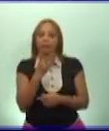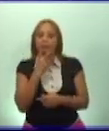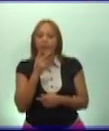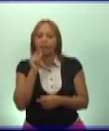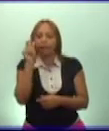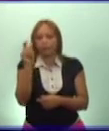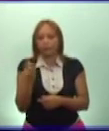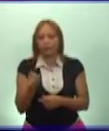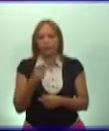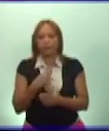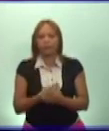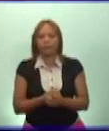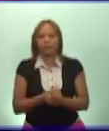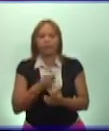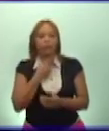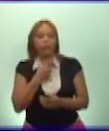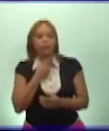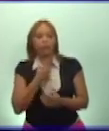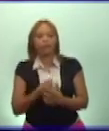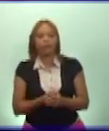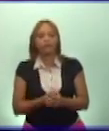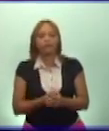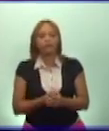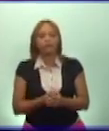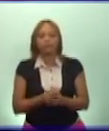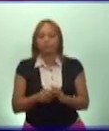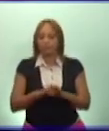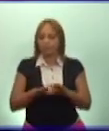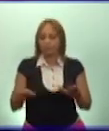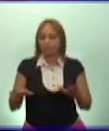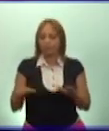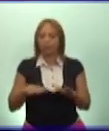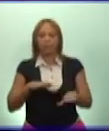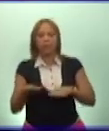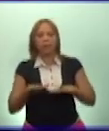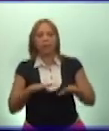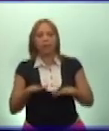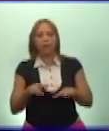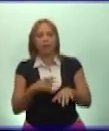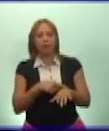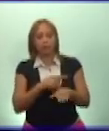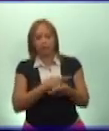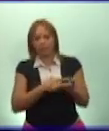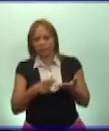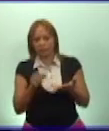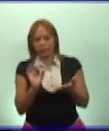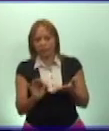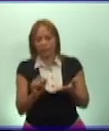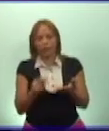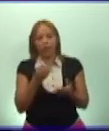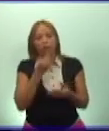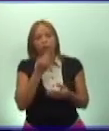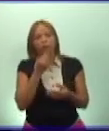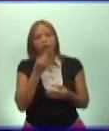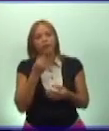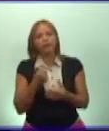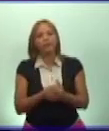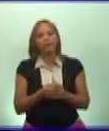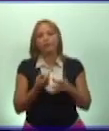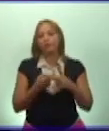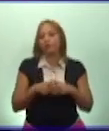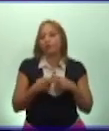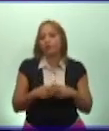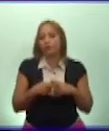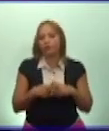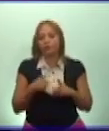Bueno, bueno mis niños, ya están en condiciones de durante la semana poder dar solución